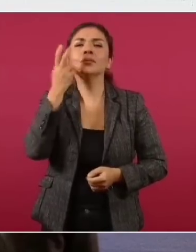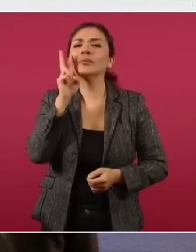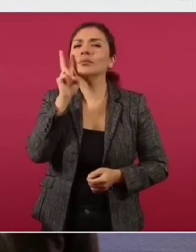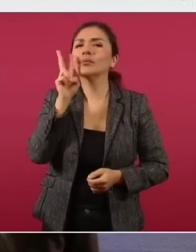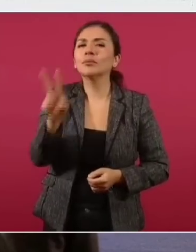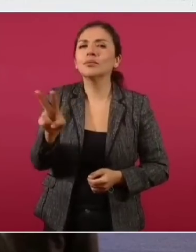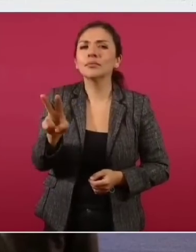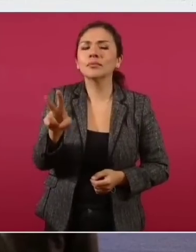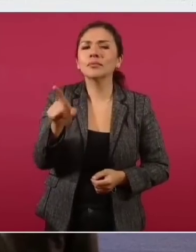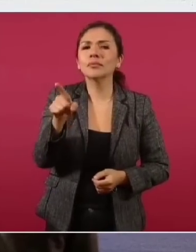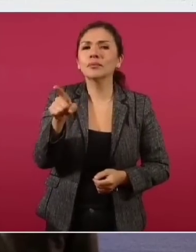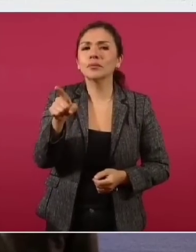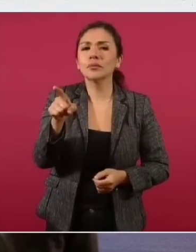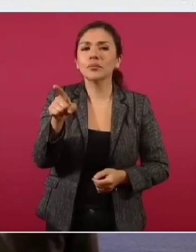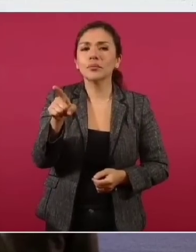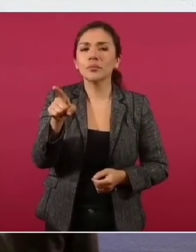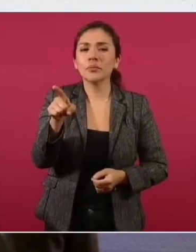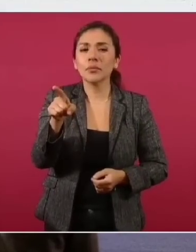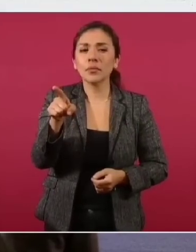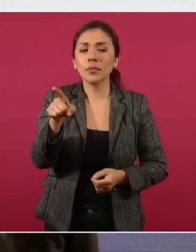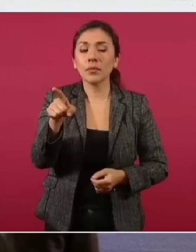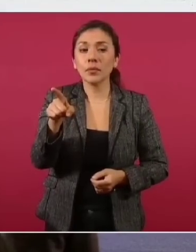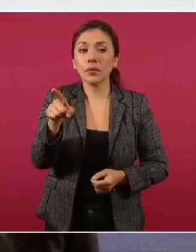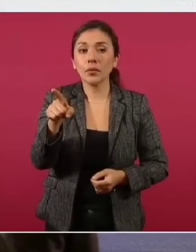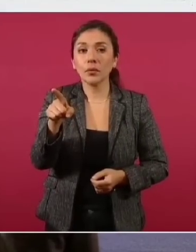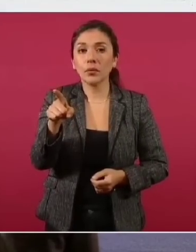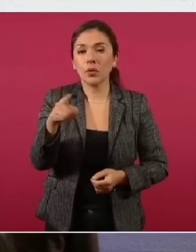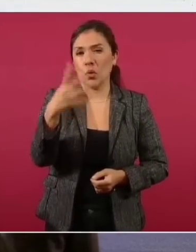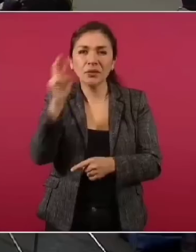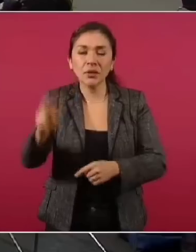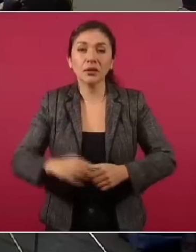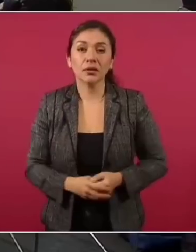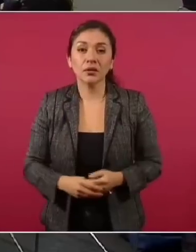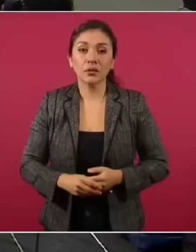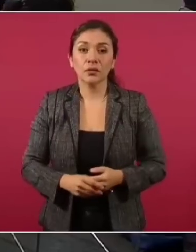cuatro años.